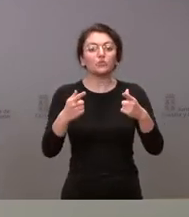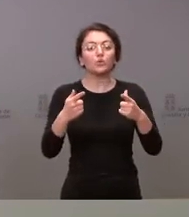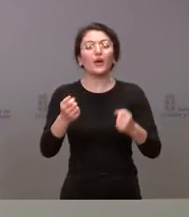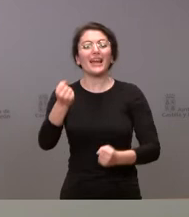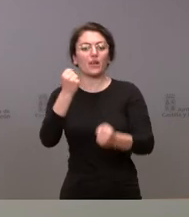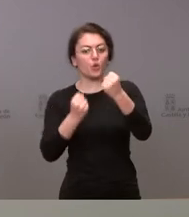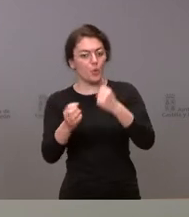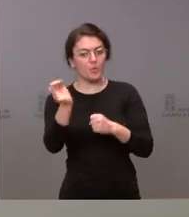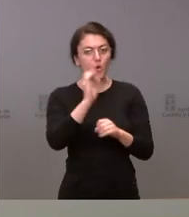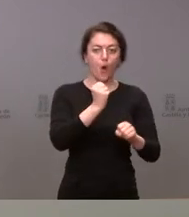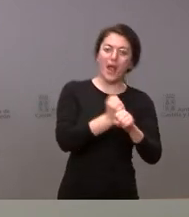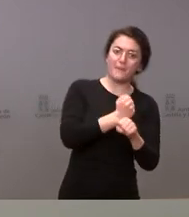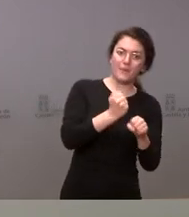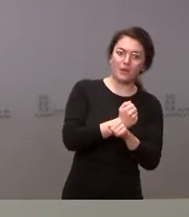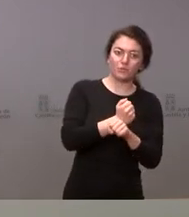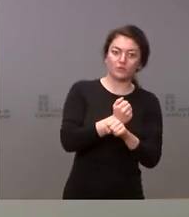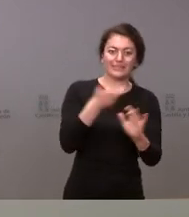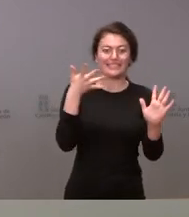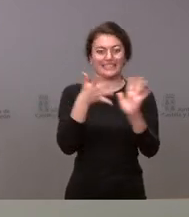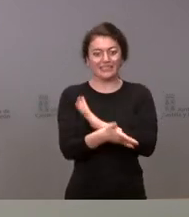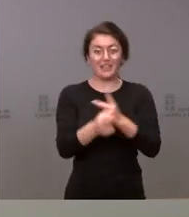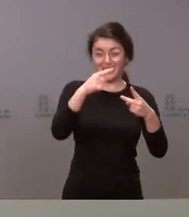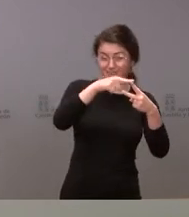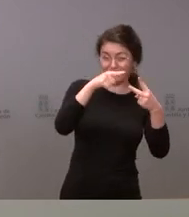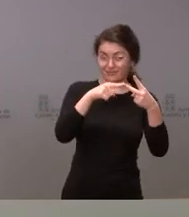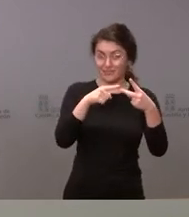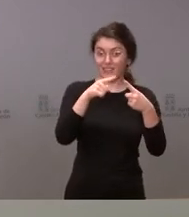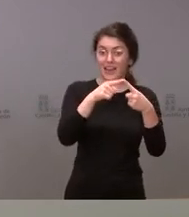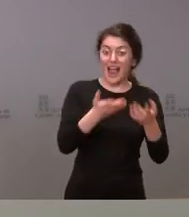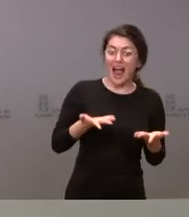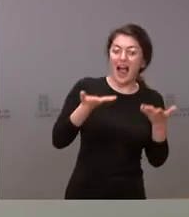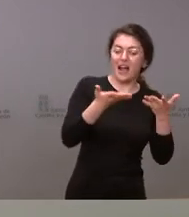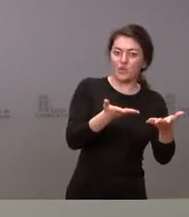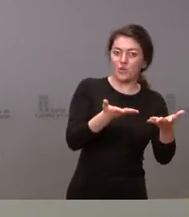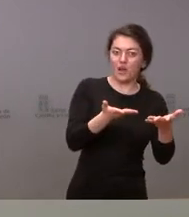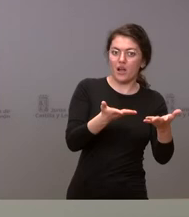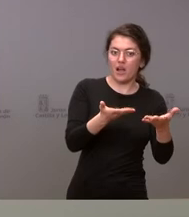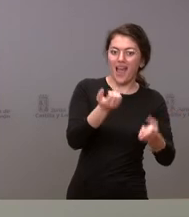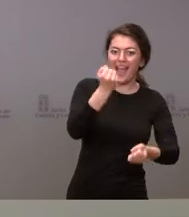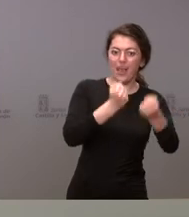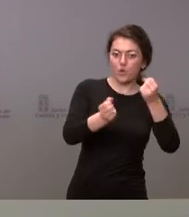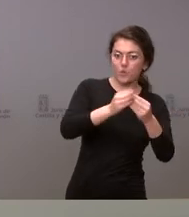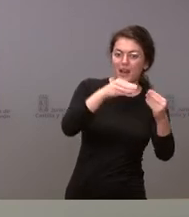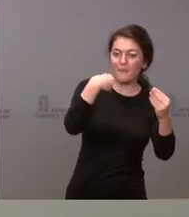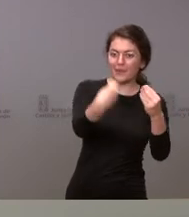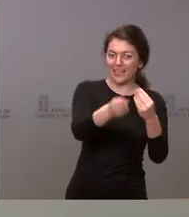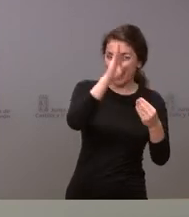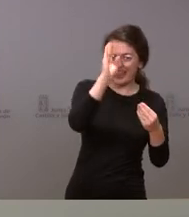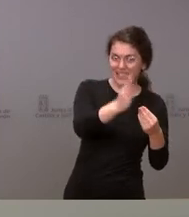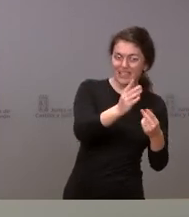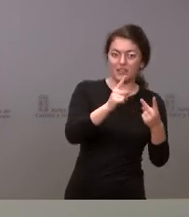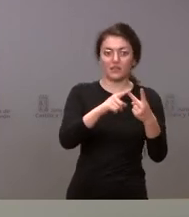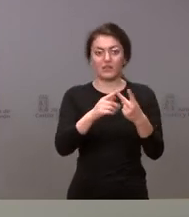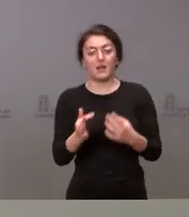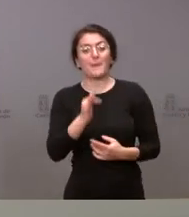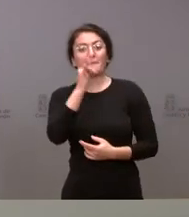del empleo. Por tanto, estos son los dos aspectos fundamentales, tanto las ayudas que podamos prestar económicas o material en Ucrania, como